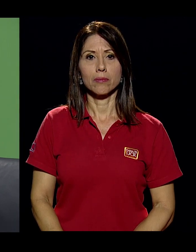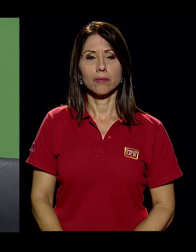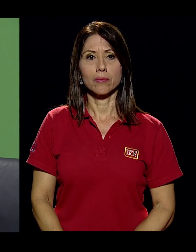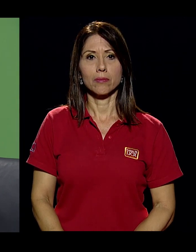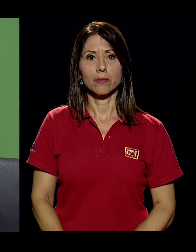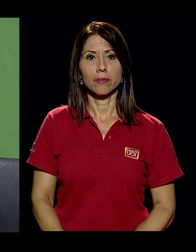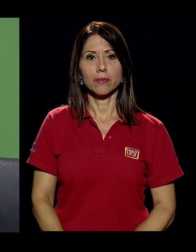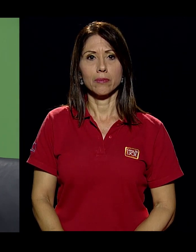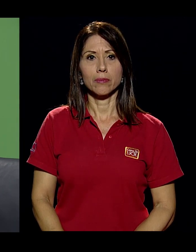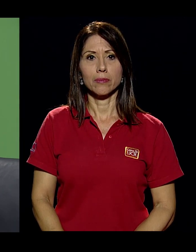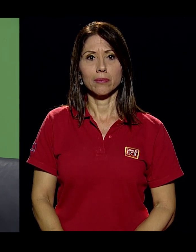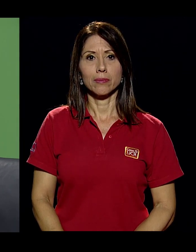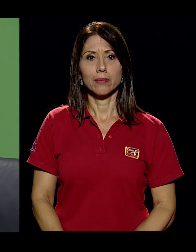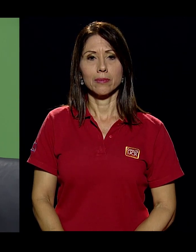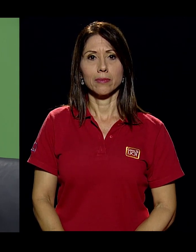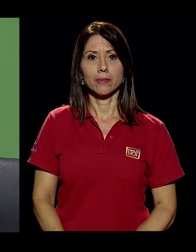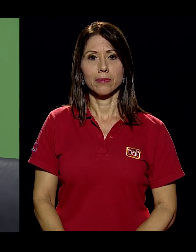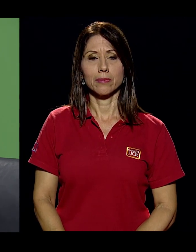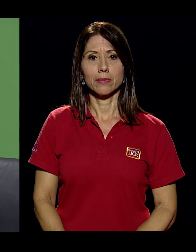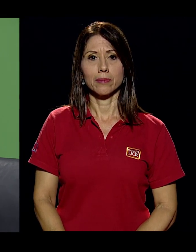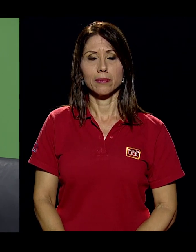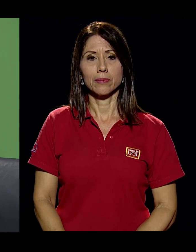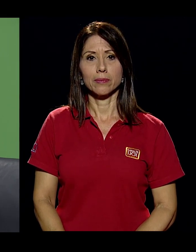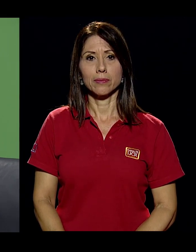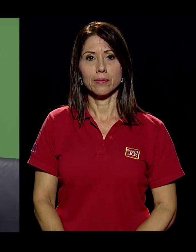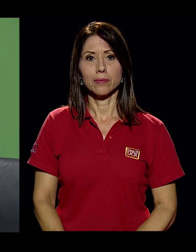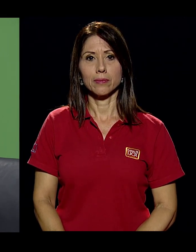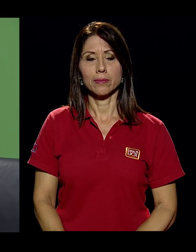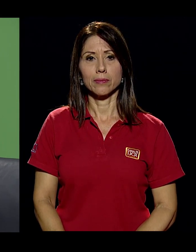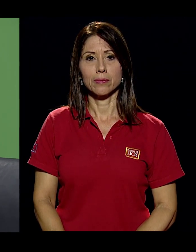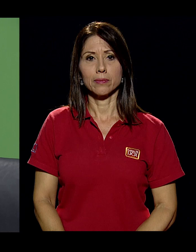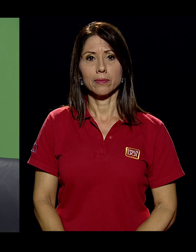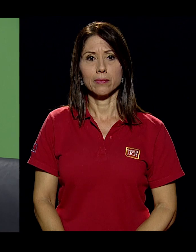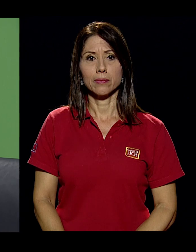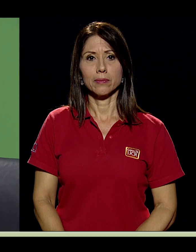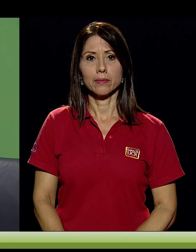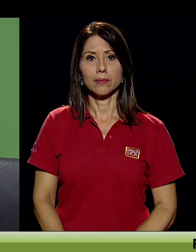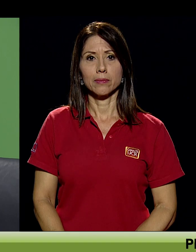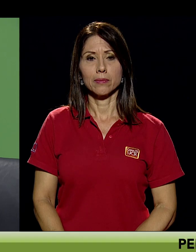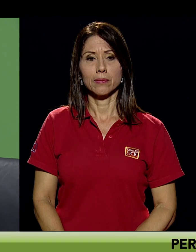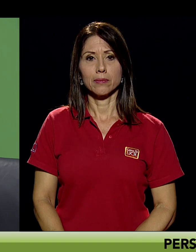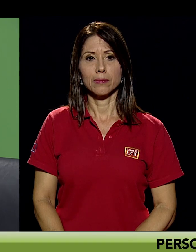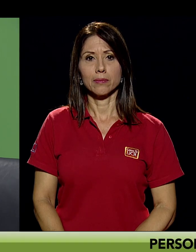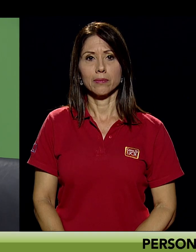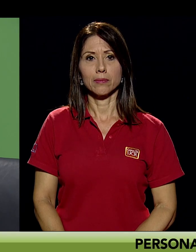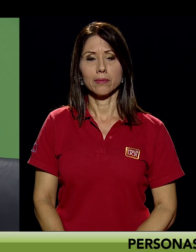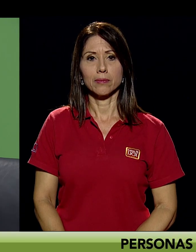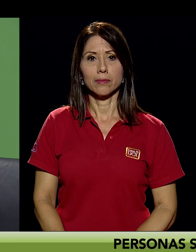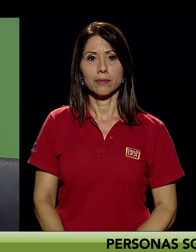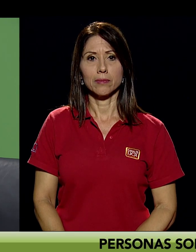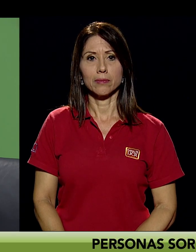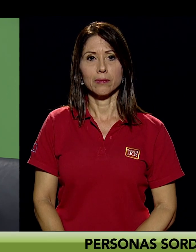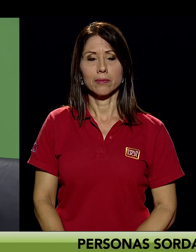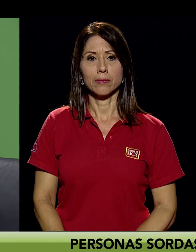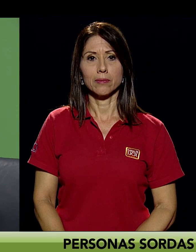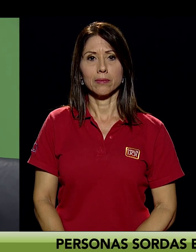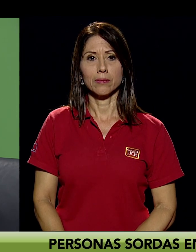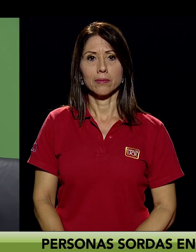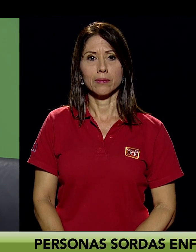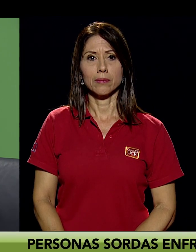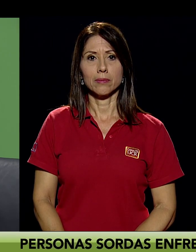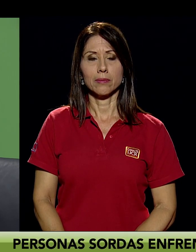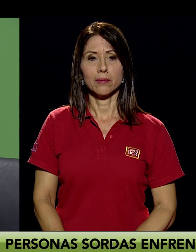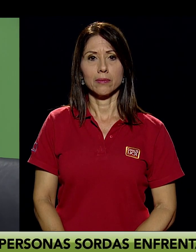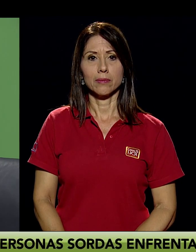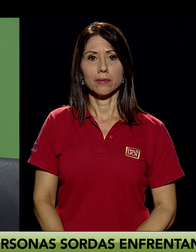Claro. A mí me han contado, por ejemplo, que en el área judicial a veces se les